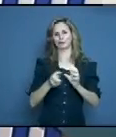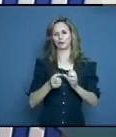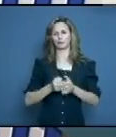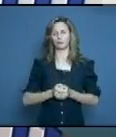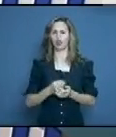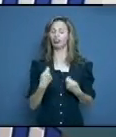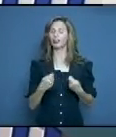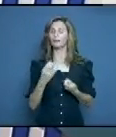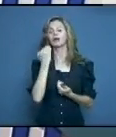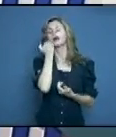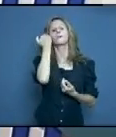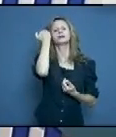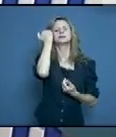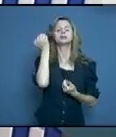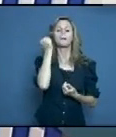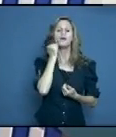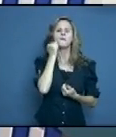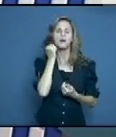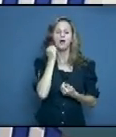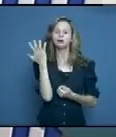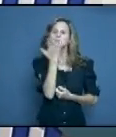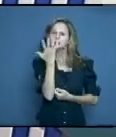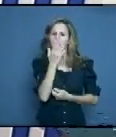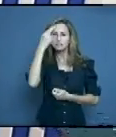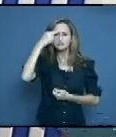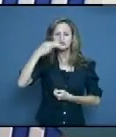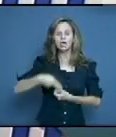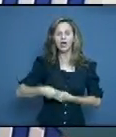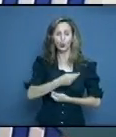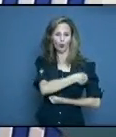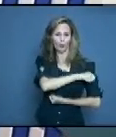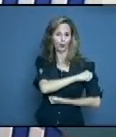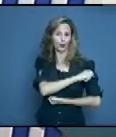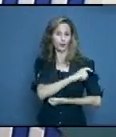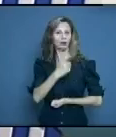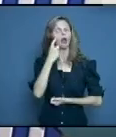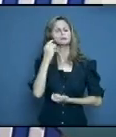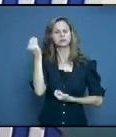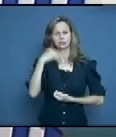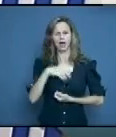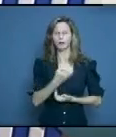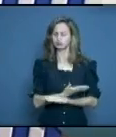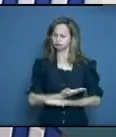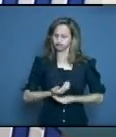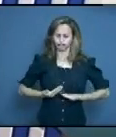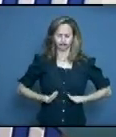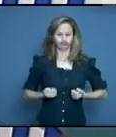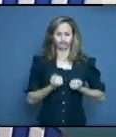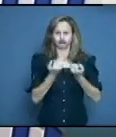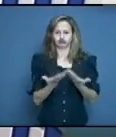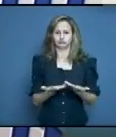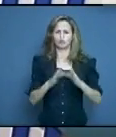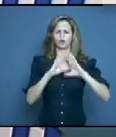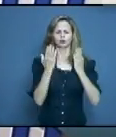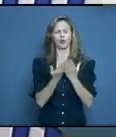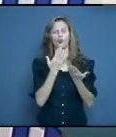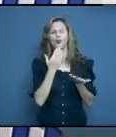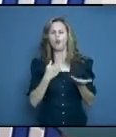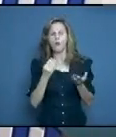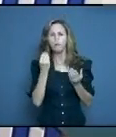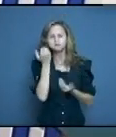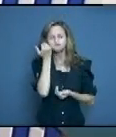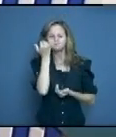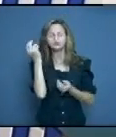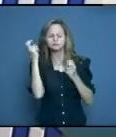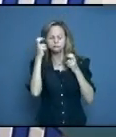de salud pública que es realmente increíble lo que ha realizado en esta etapa de enfrentamiento a la COVID. Hablo de discernir un poco quién es